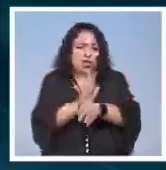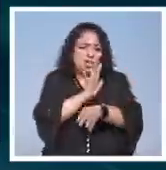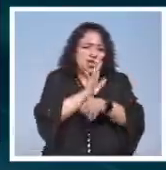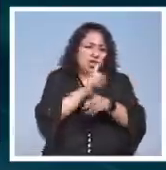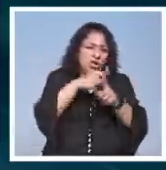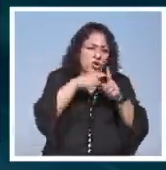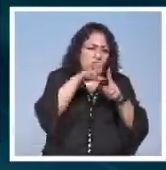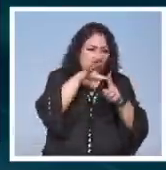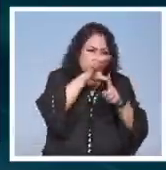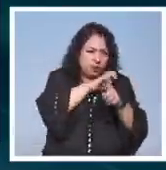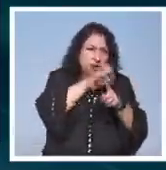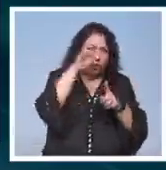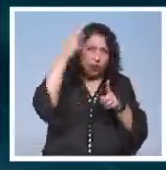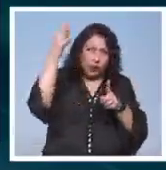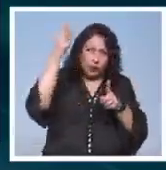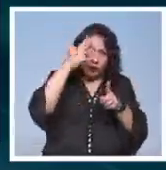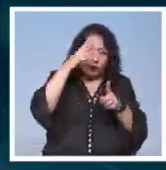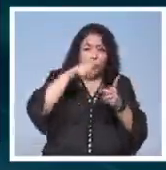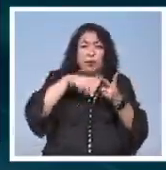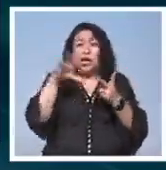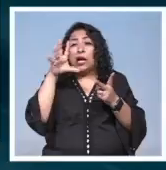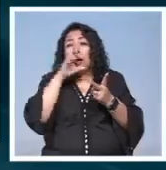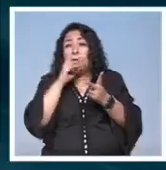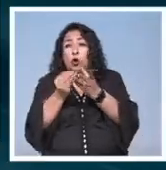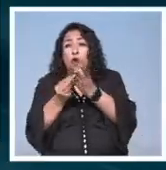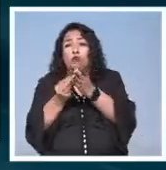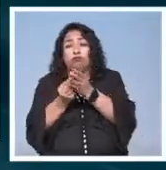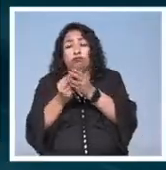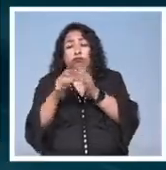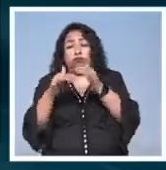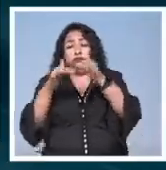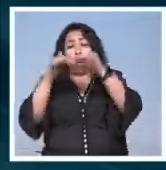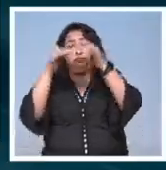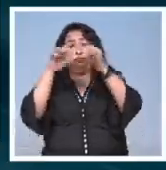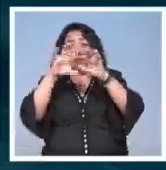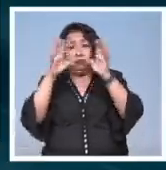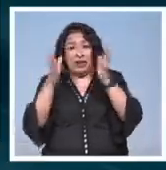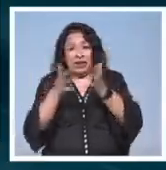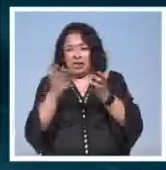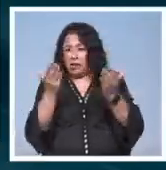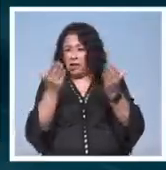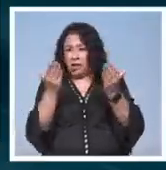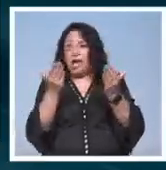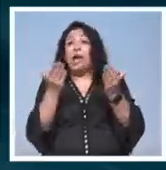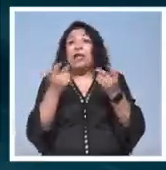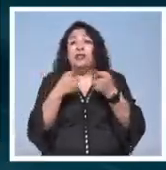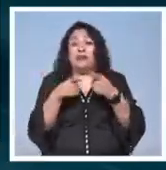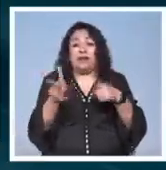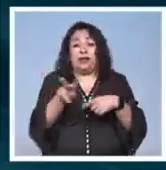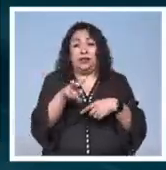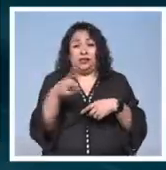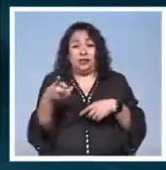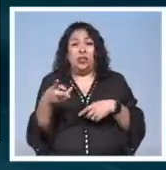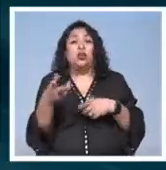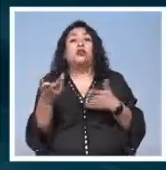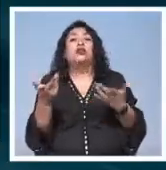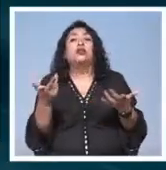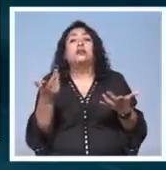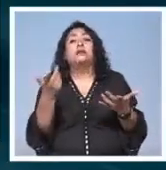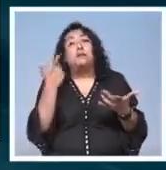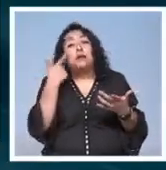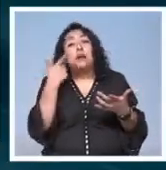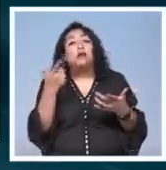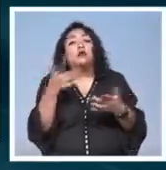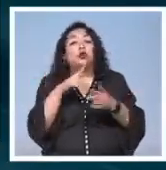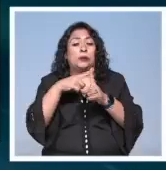térmica entrante del sol y el calor saliente emitido por el planeta la diferencia entre ambos es que la determina